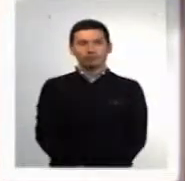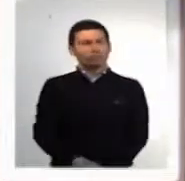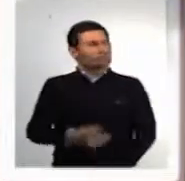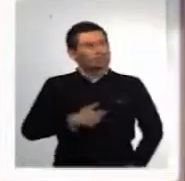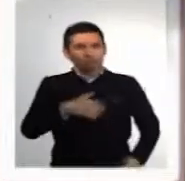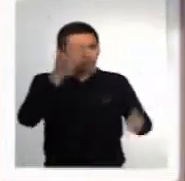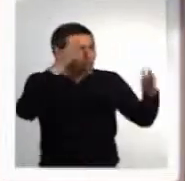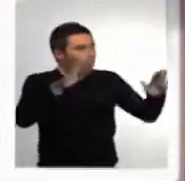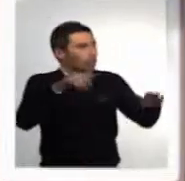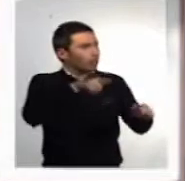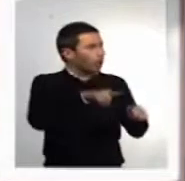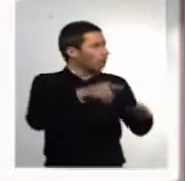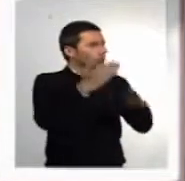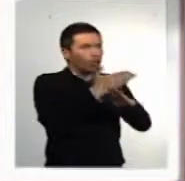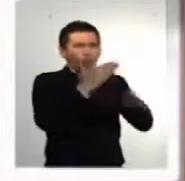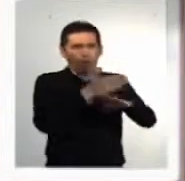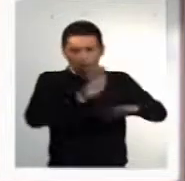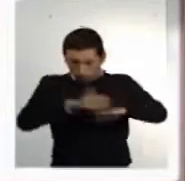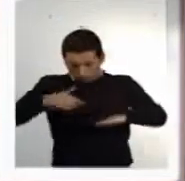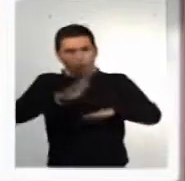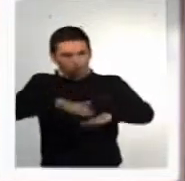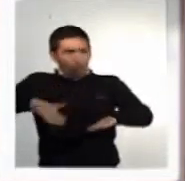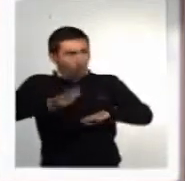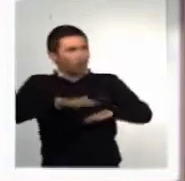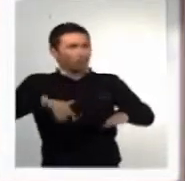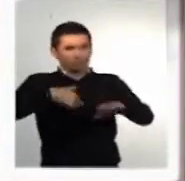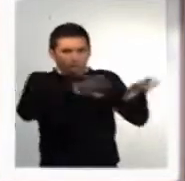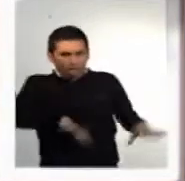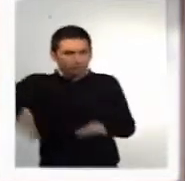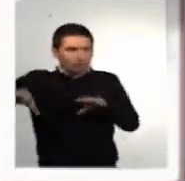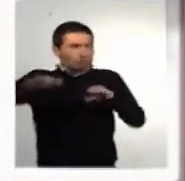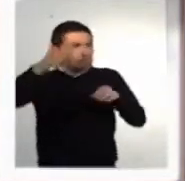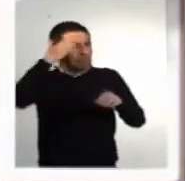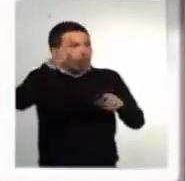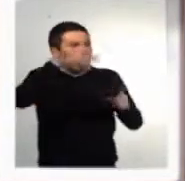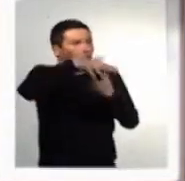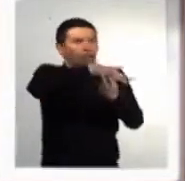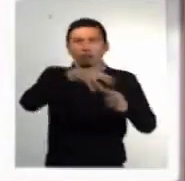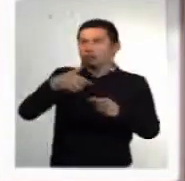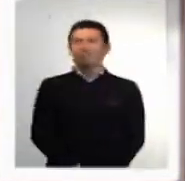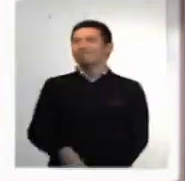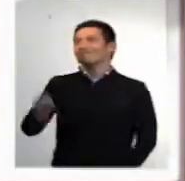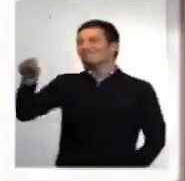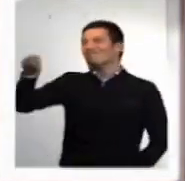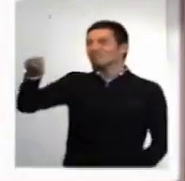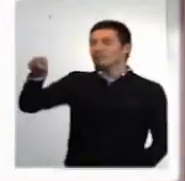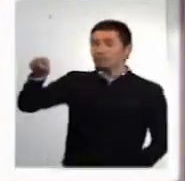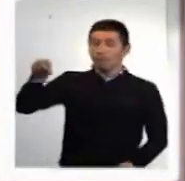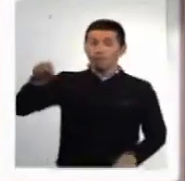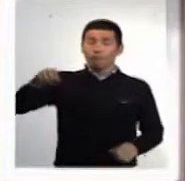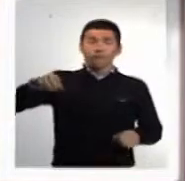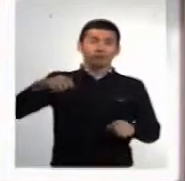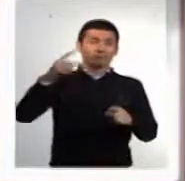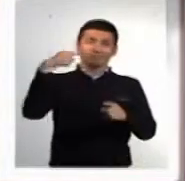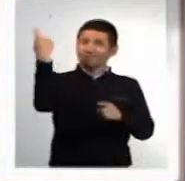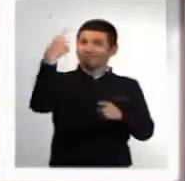Nunca me hubiera imaginado que nosotros les poníamos a ustedes tantos problemas en la calle por nuestra manera de actuar, Germán. Digamos que a la sociedad en general